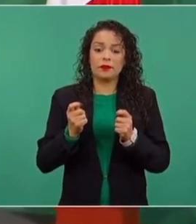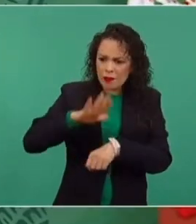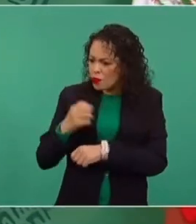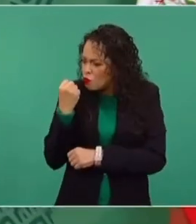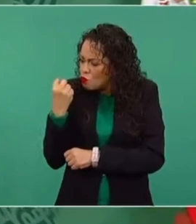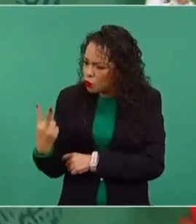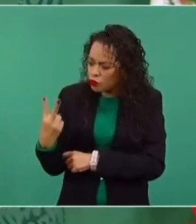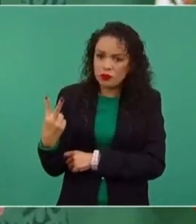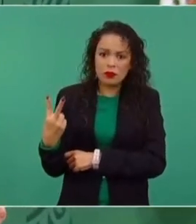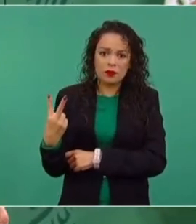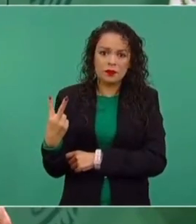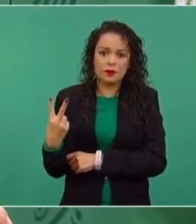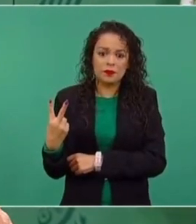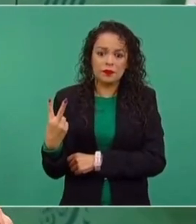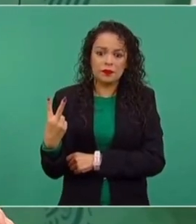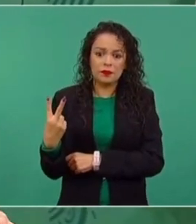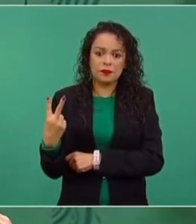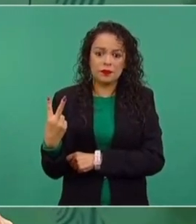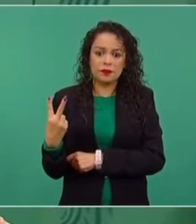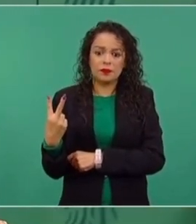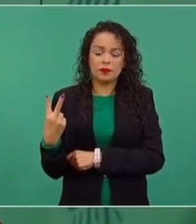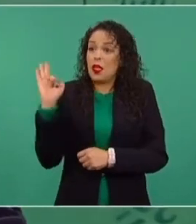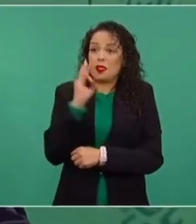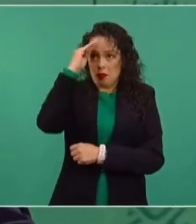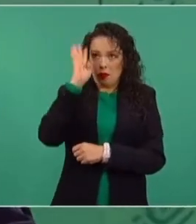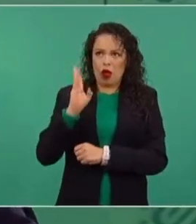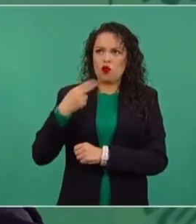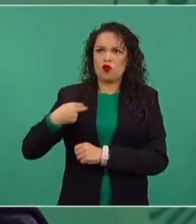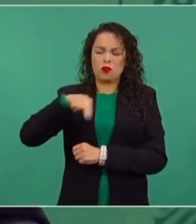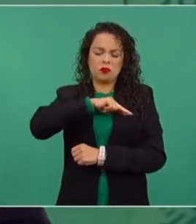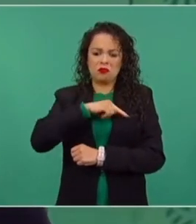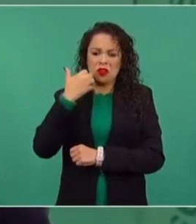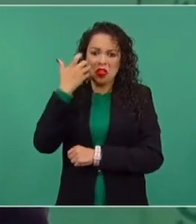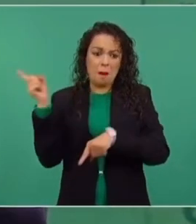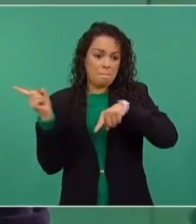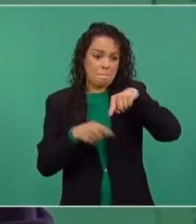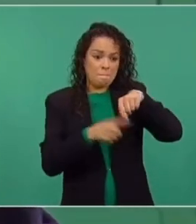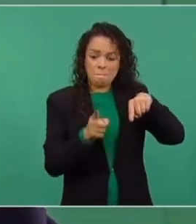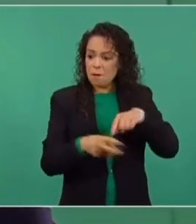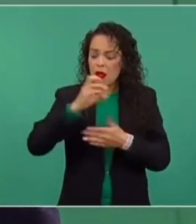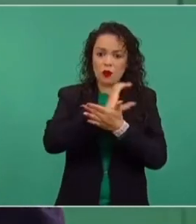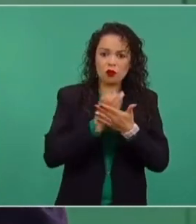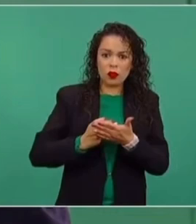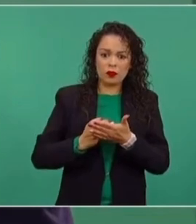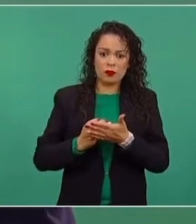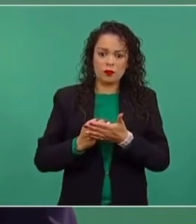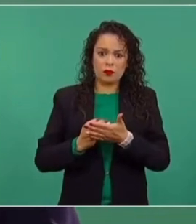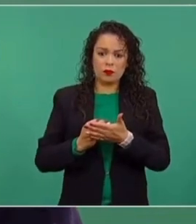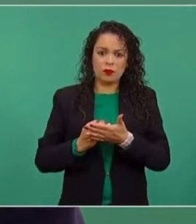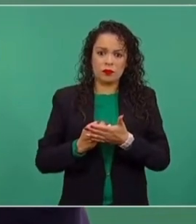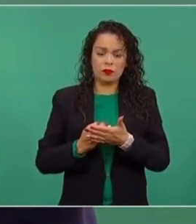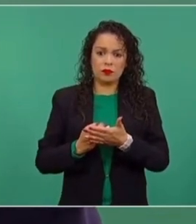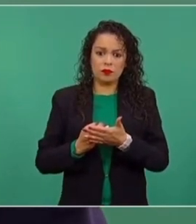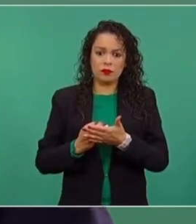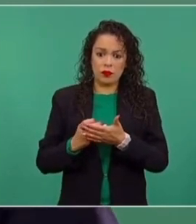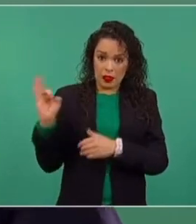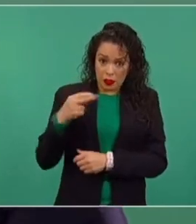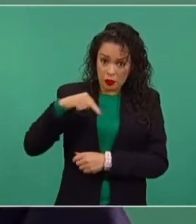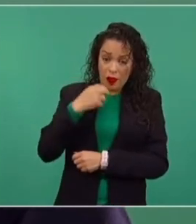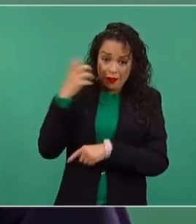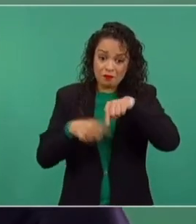dos. Si fuese nuestra intención revocar esos contratos, esos convenios, esas concesiones,